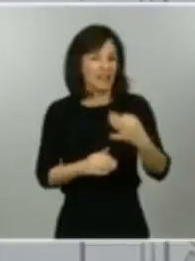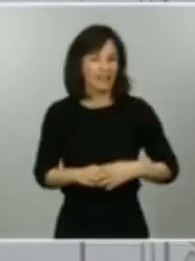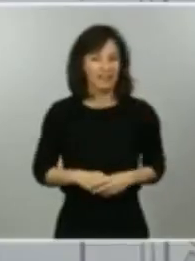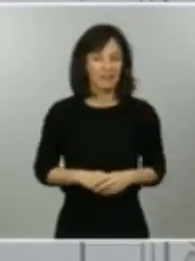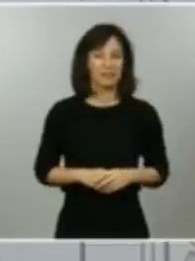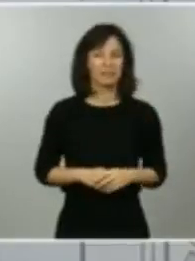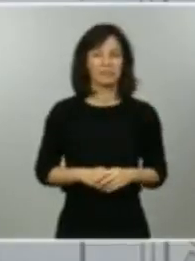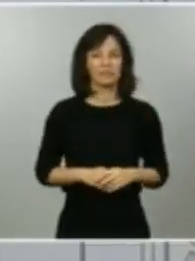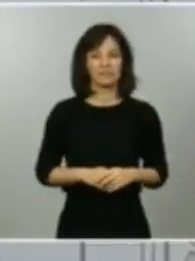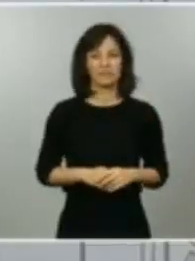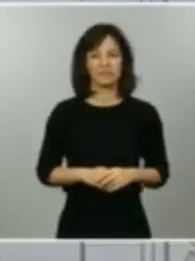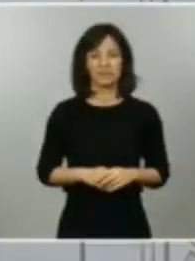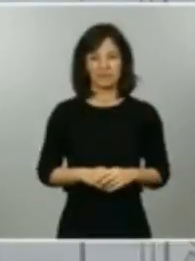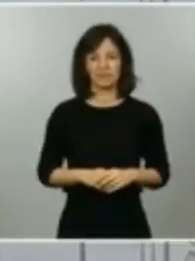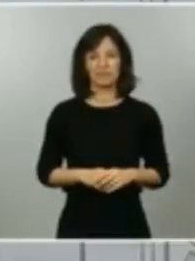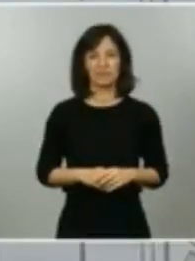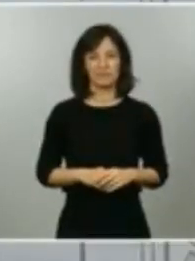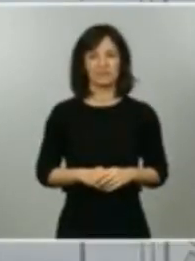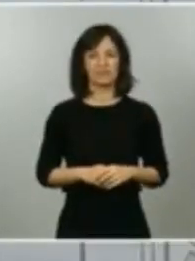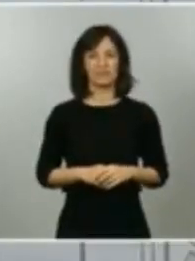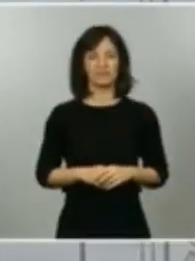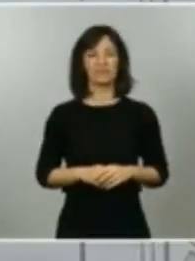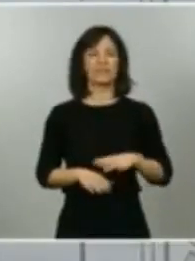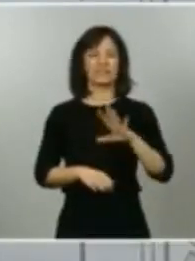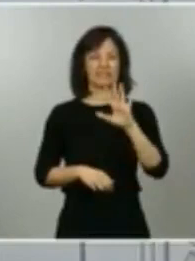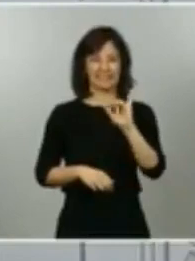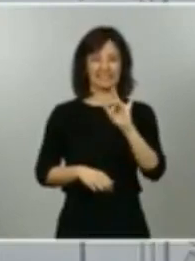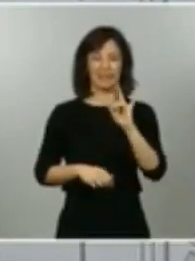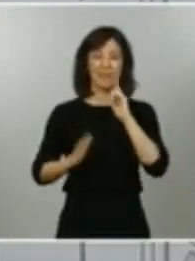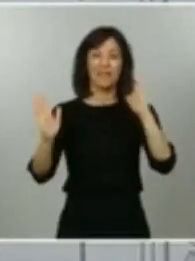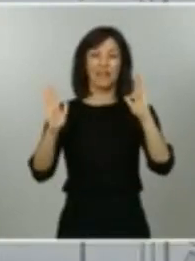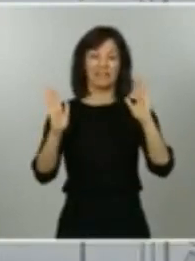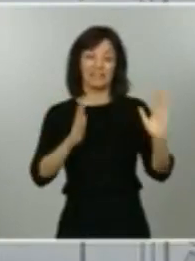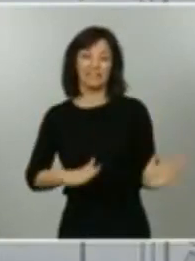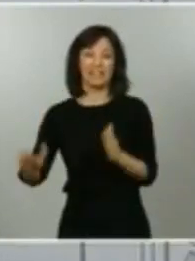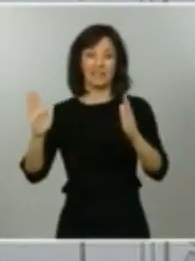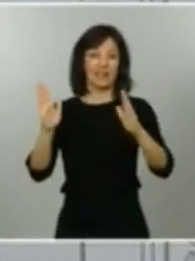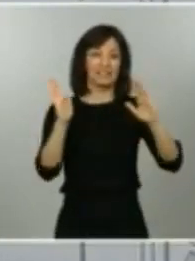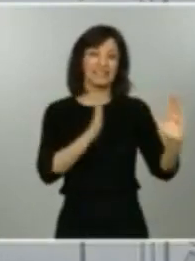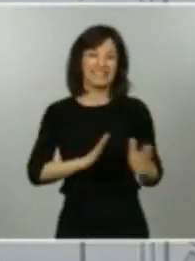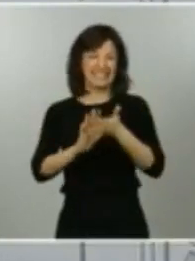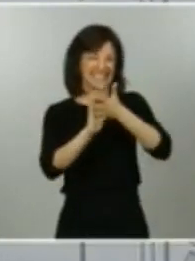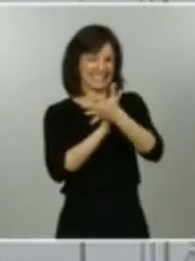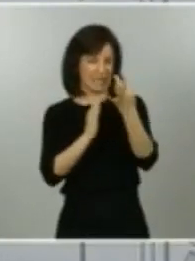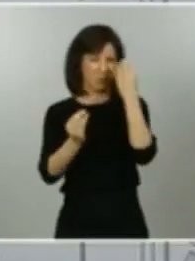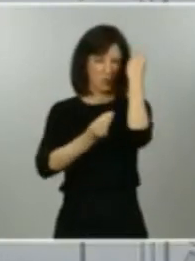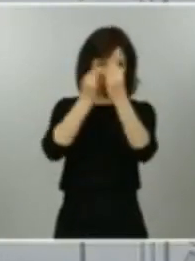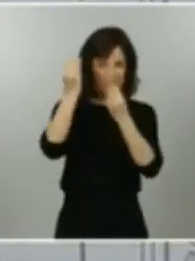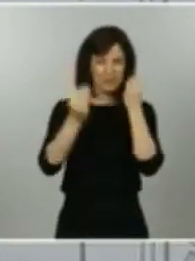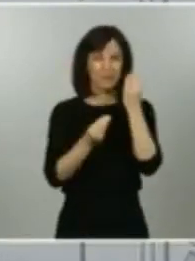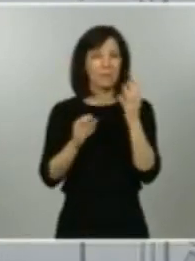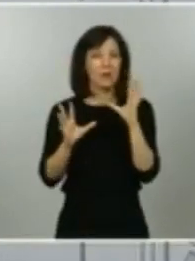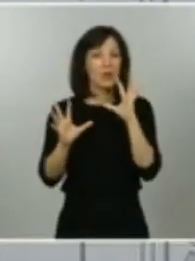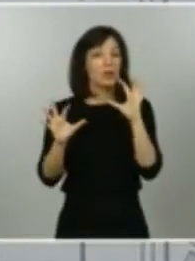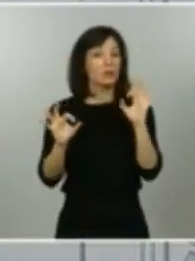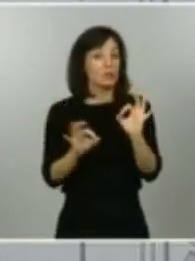Sí, voy a hacer un poquito de reflexión sobre lo que es pasar de fase, pero si no me equivoco es muy posible que esta tarde el